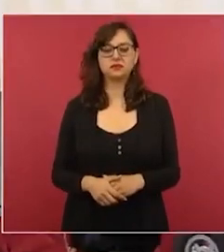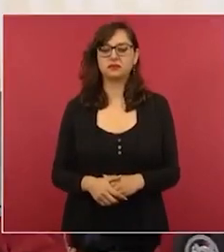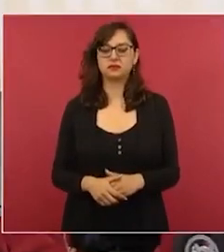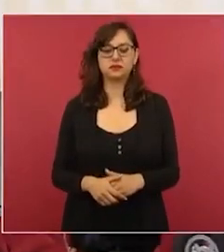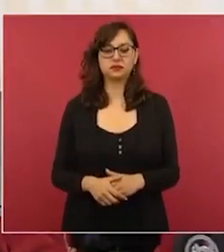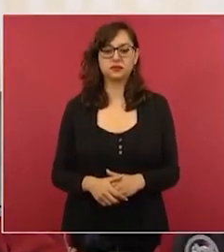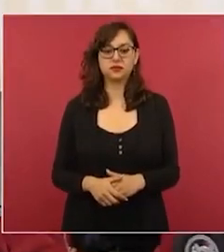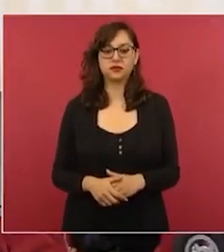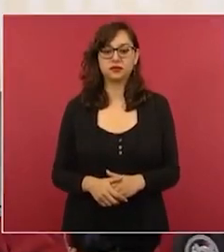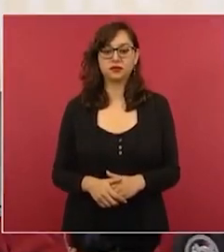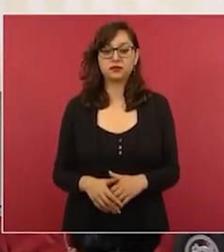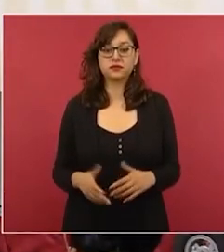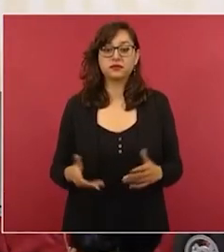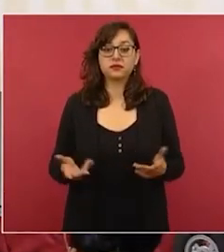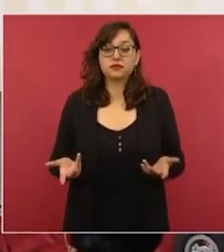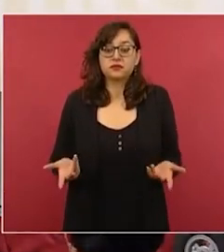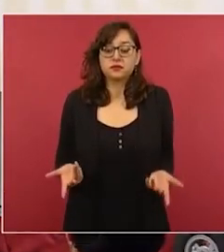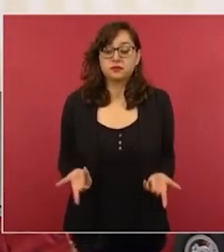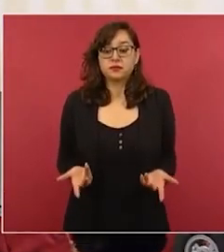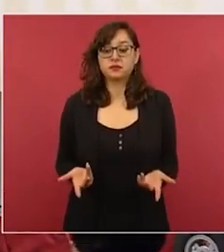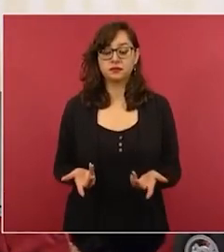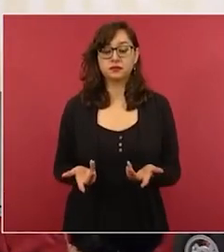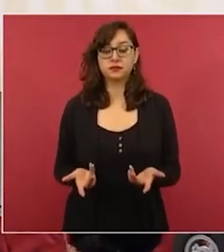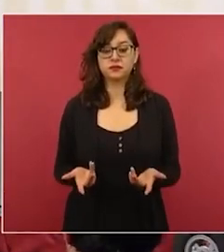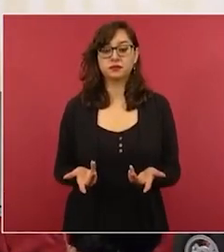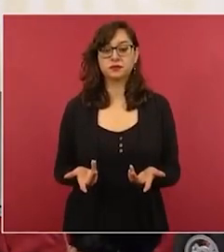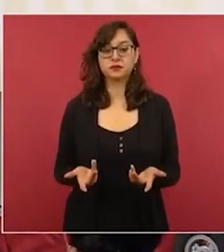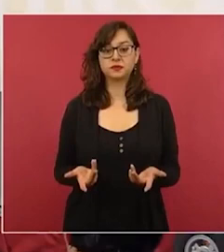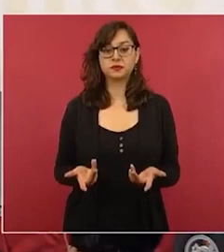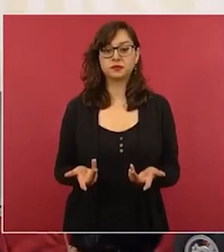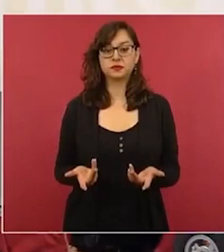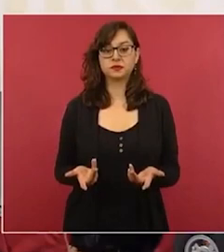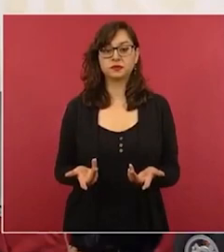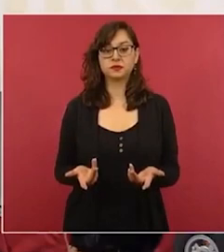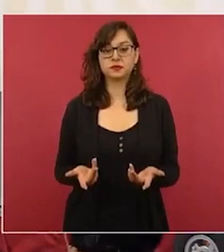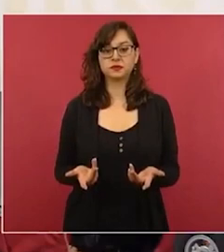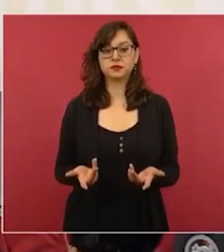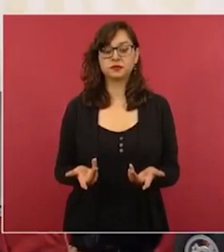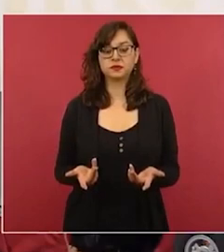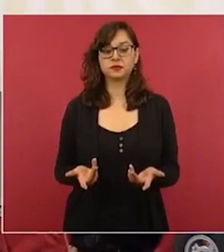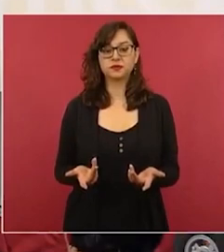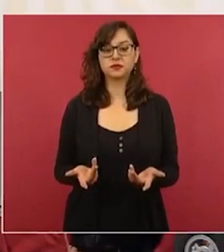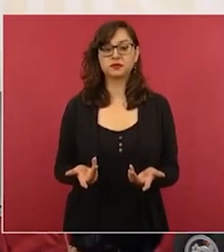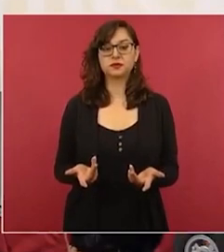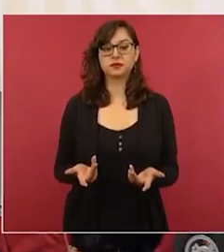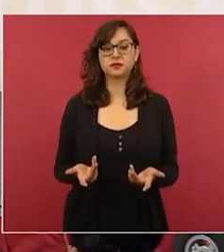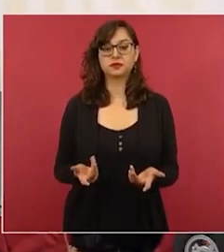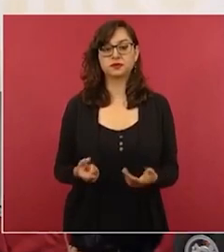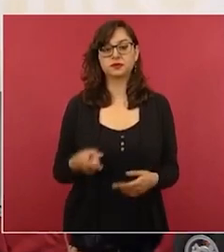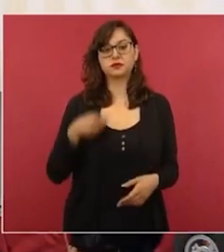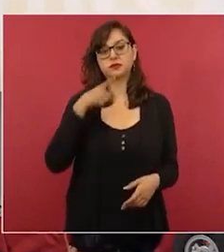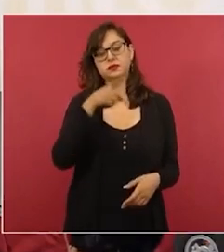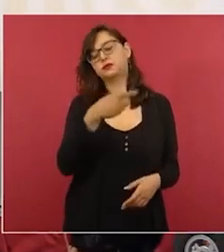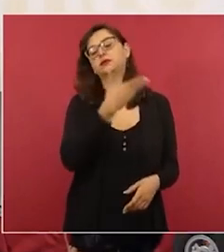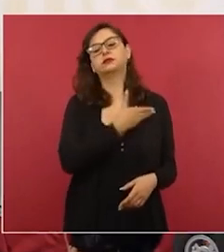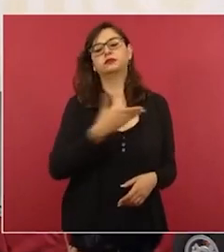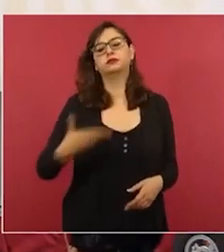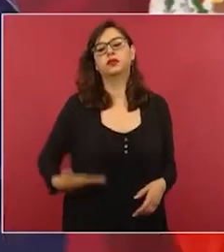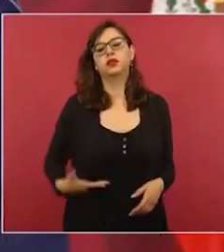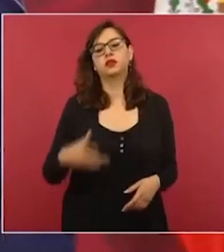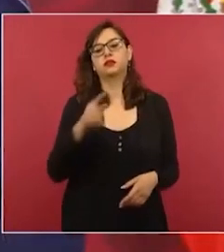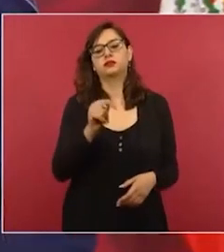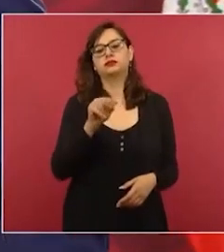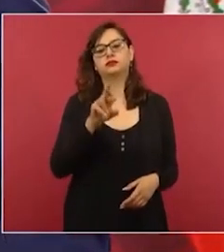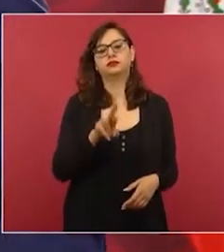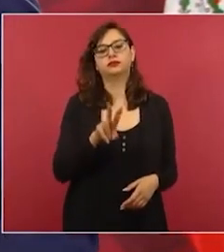bueno no estuve de acuerdo cuando le quitaron al presidente Donald Trump